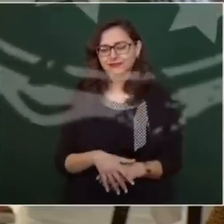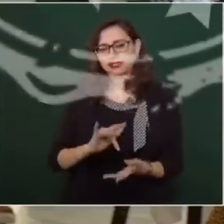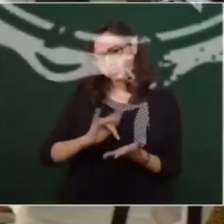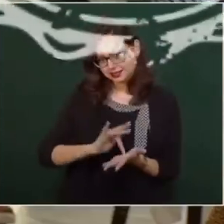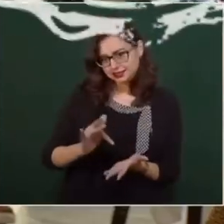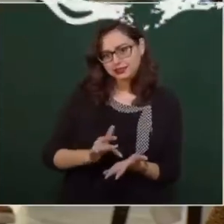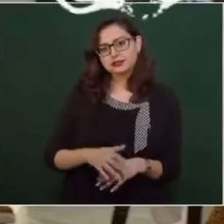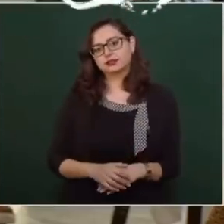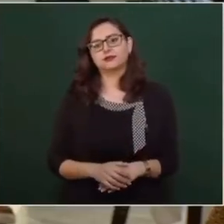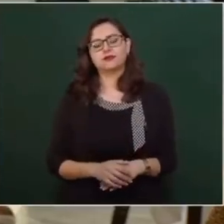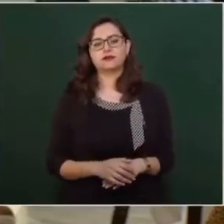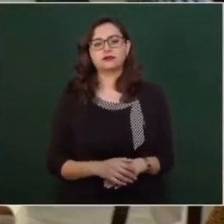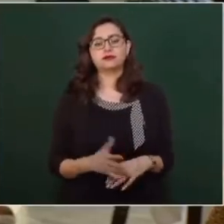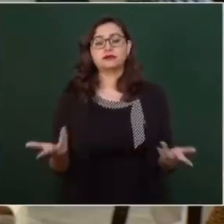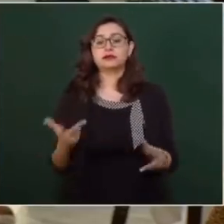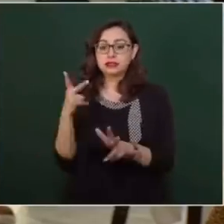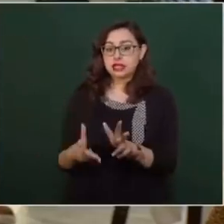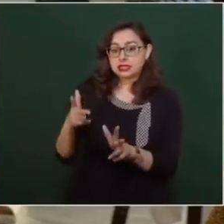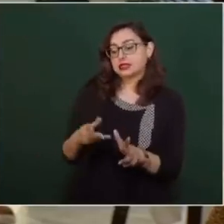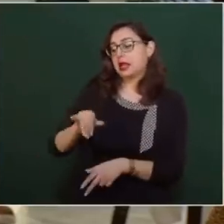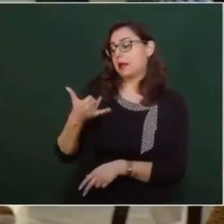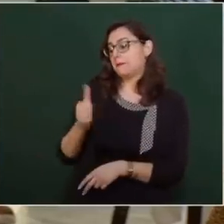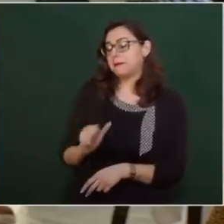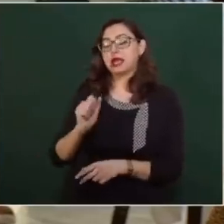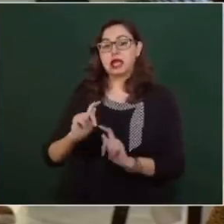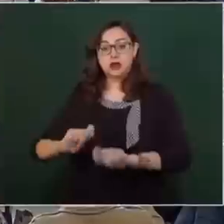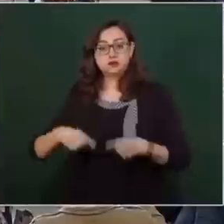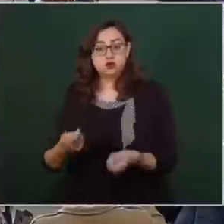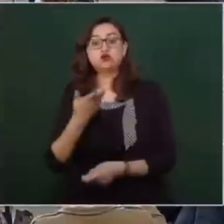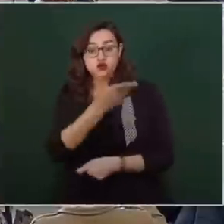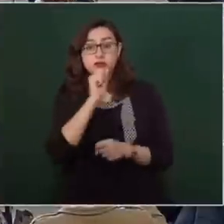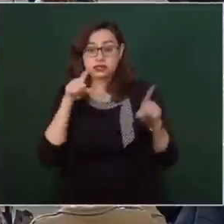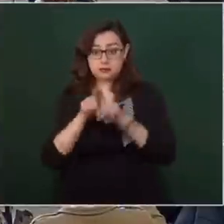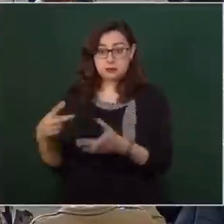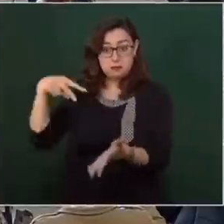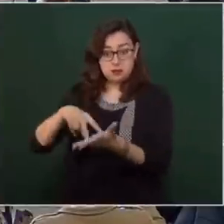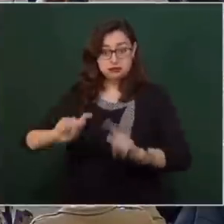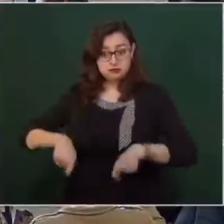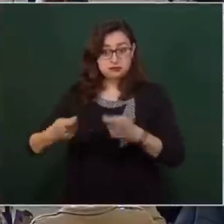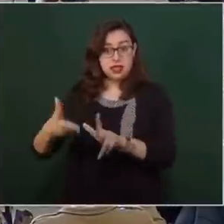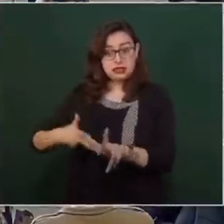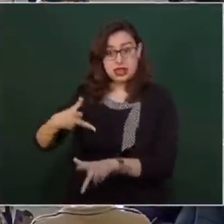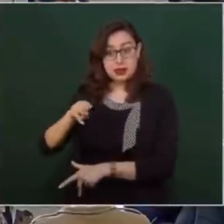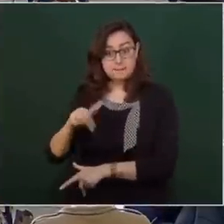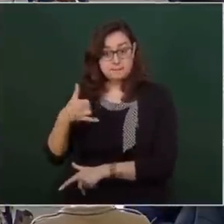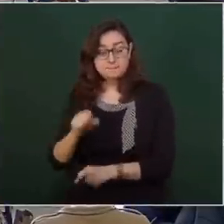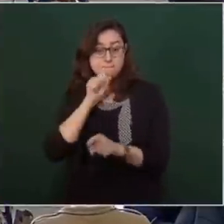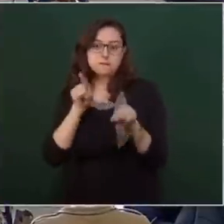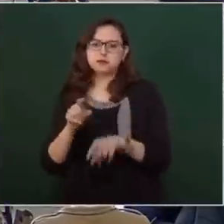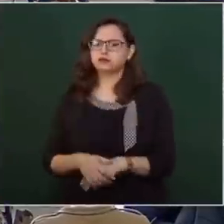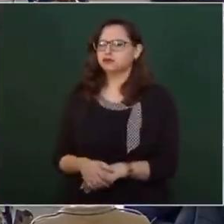Vamos a ver, presidente, esta misma imagen en el Tren Maya de que usted va a ir a entregar esa obra del Tren Maya. Sí, sí, este...